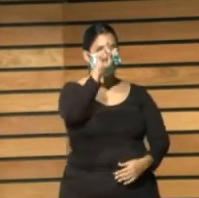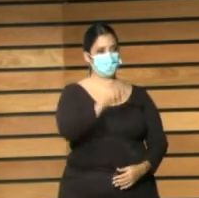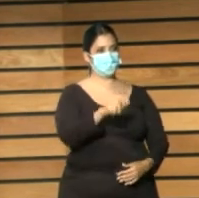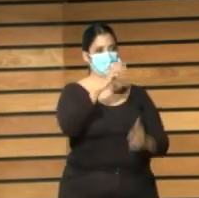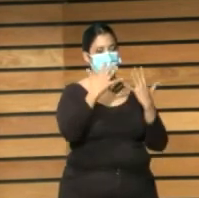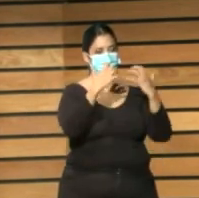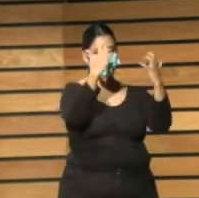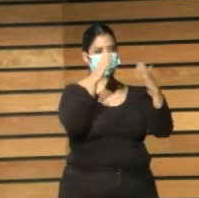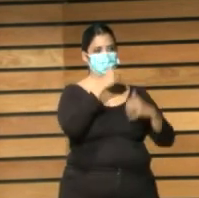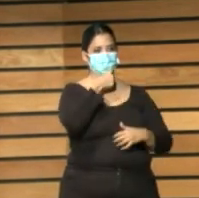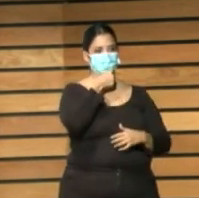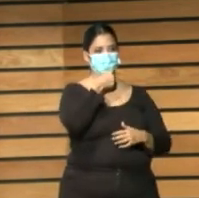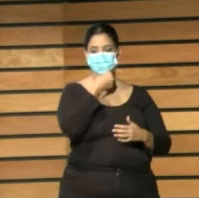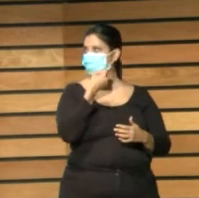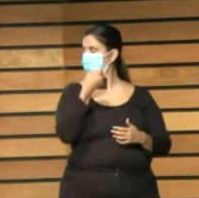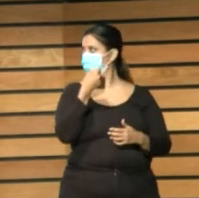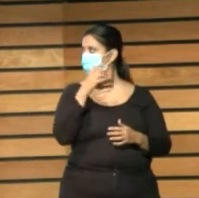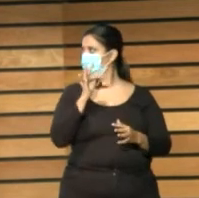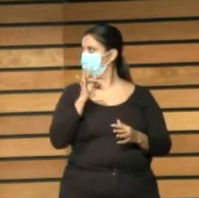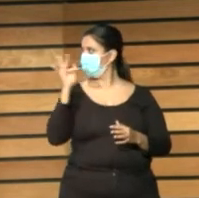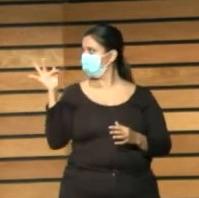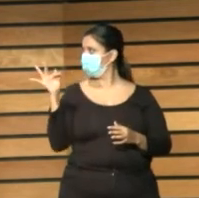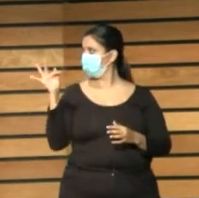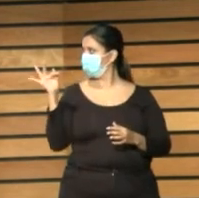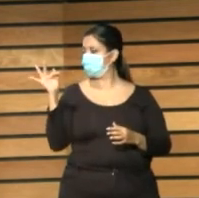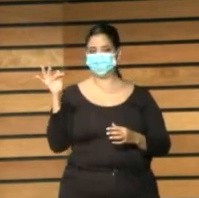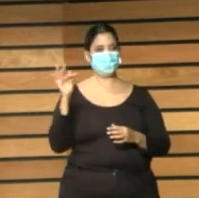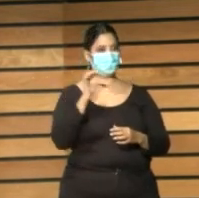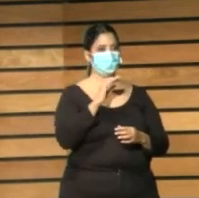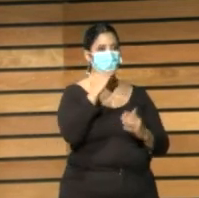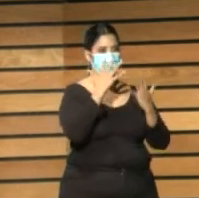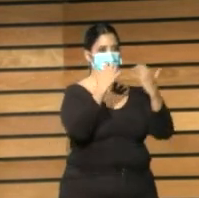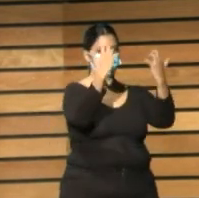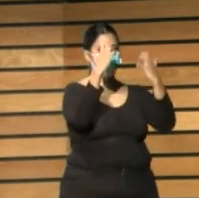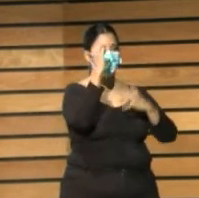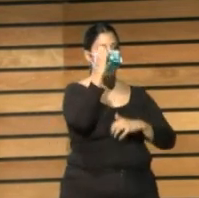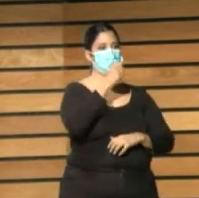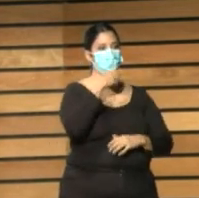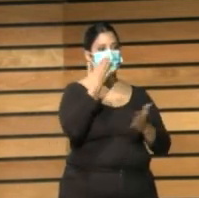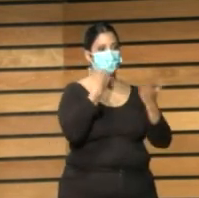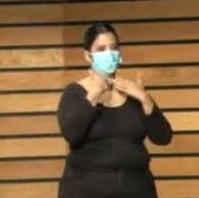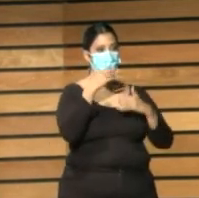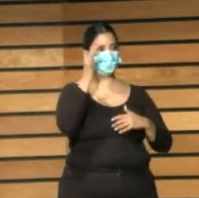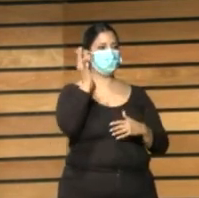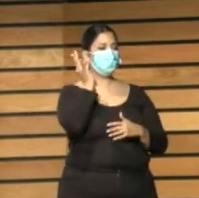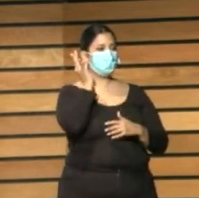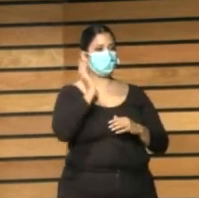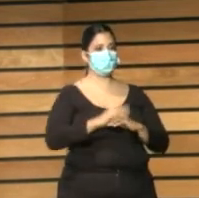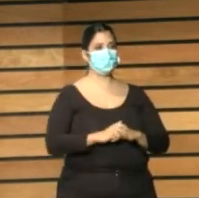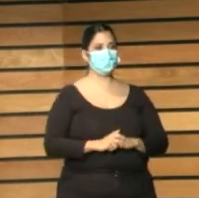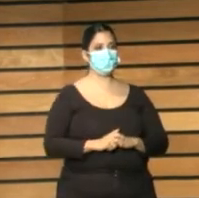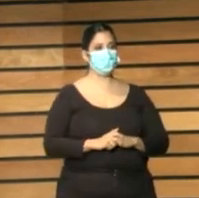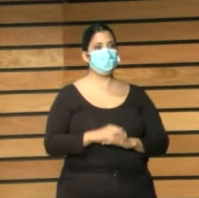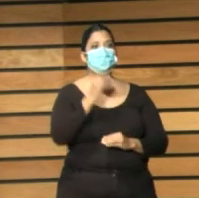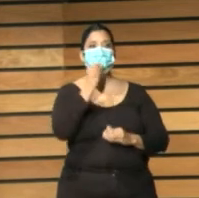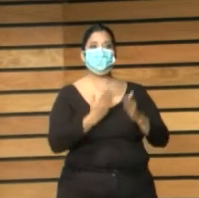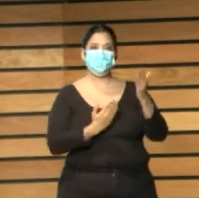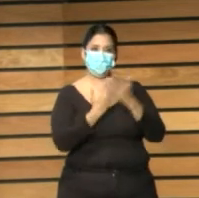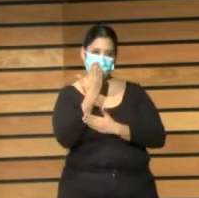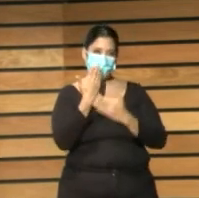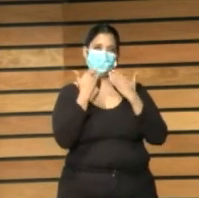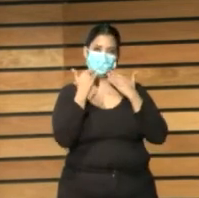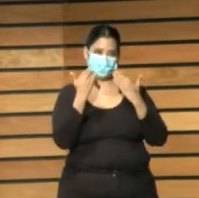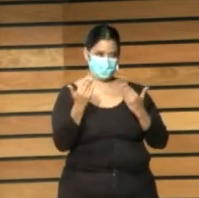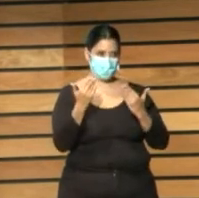bueno bueno bueno espero tiene una palabra y pasamos y pasamos a lo siguiente hola buenos días y gracias